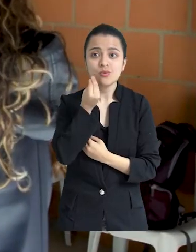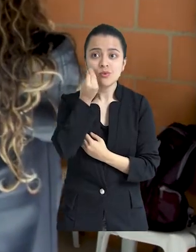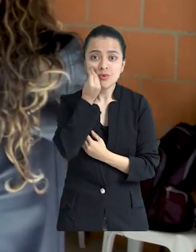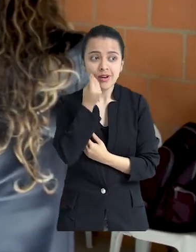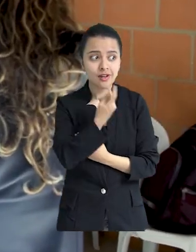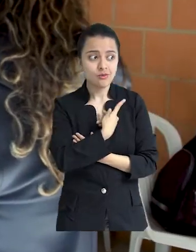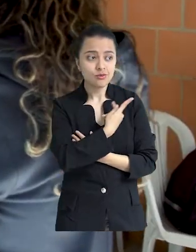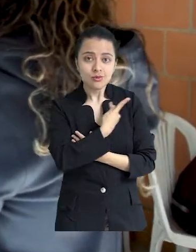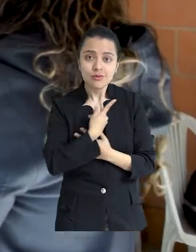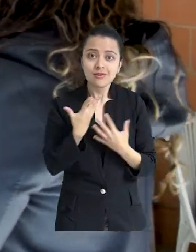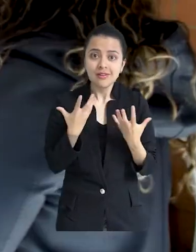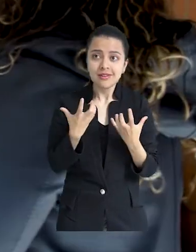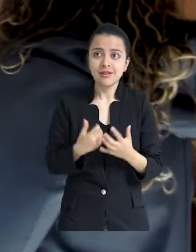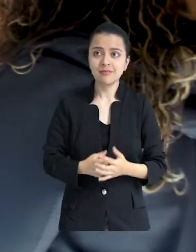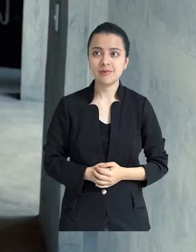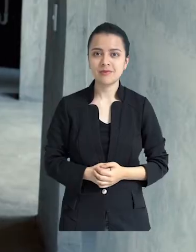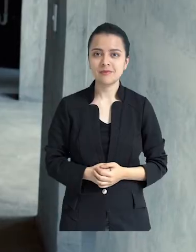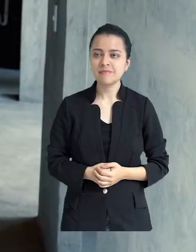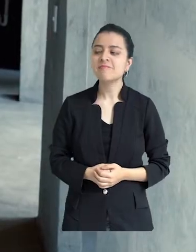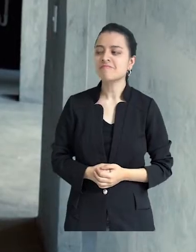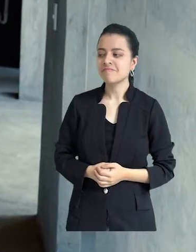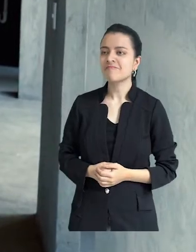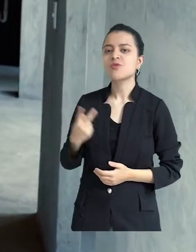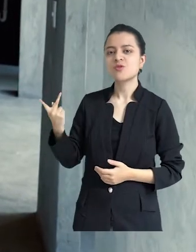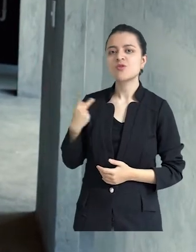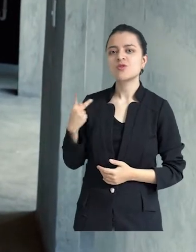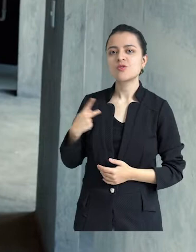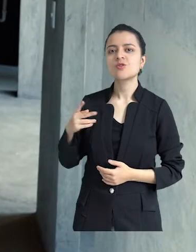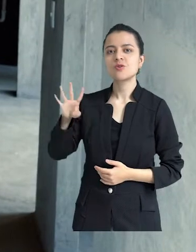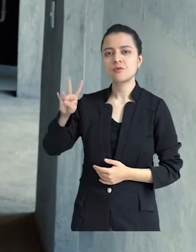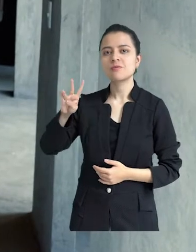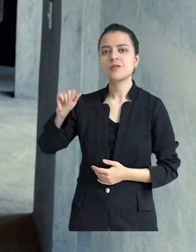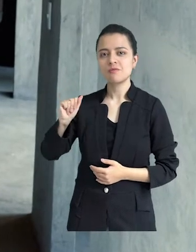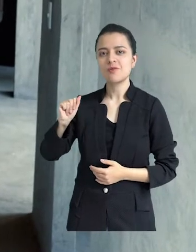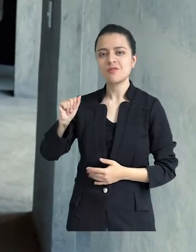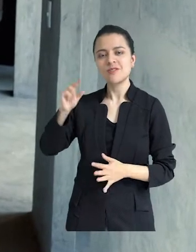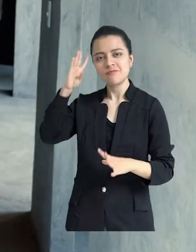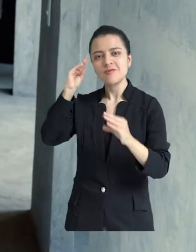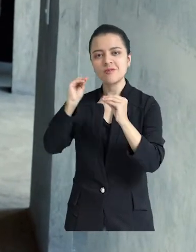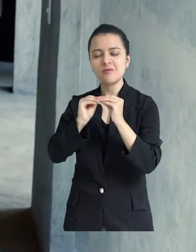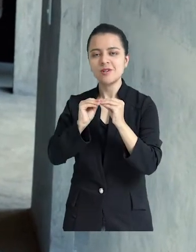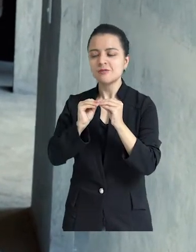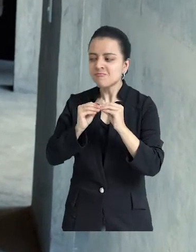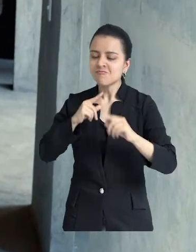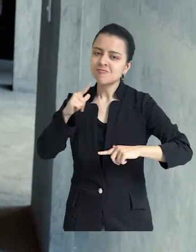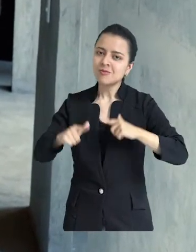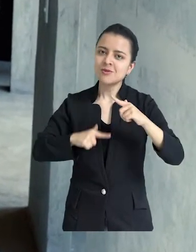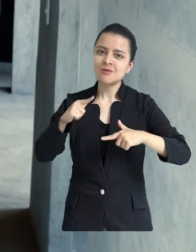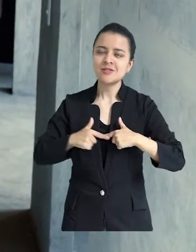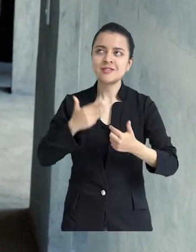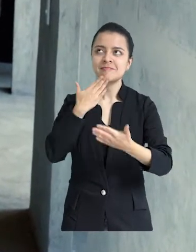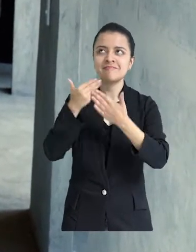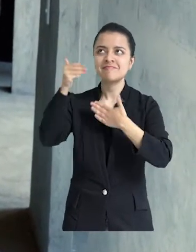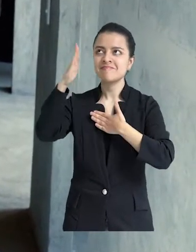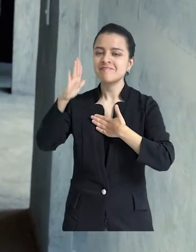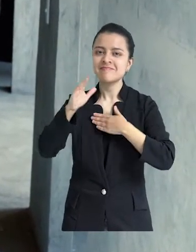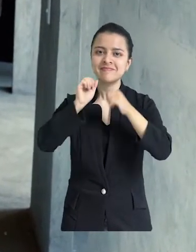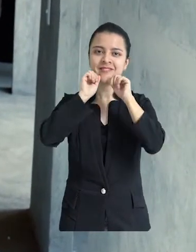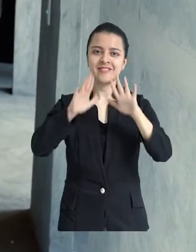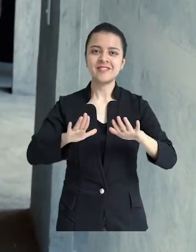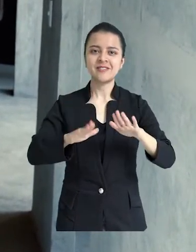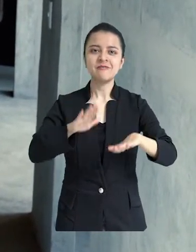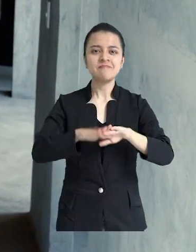y tener como vivir tranquilamente. Hice la lucha con mi esposa para lograr ese apartamento, gracias a Dios ya es una bendición.